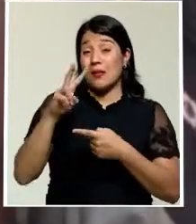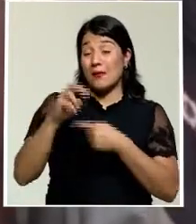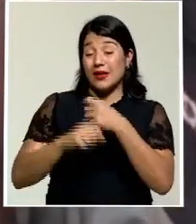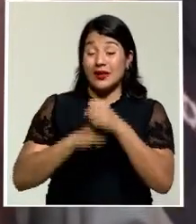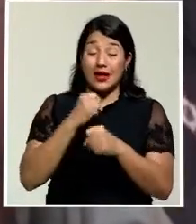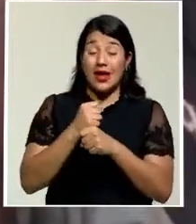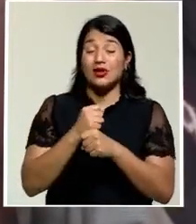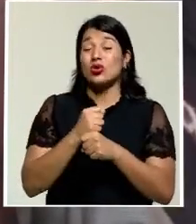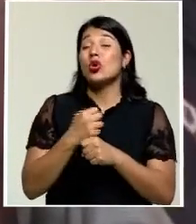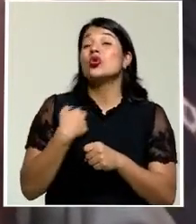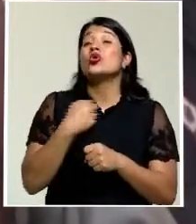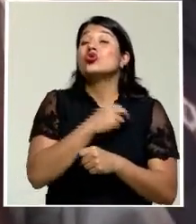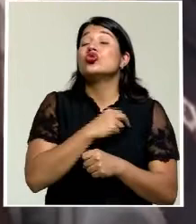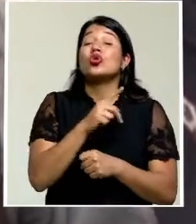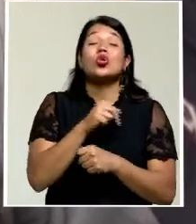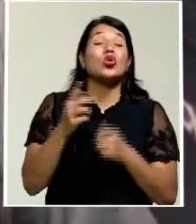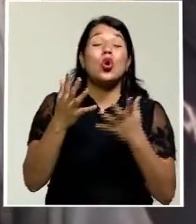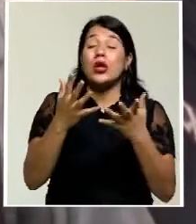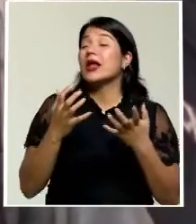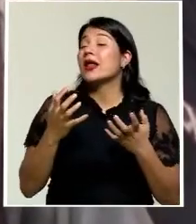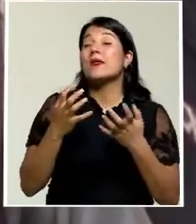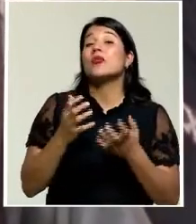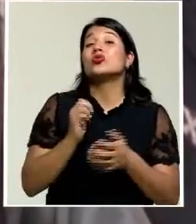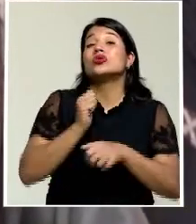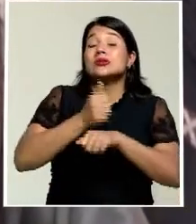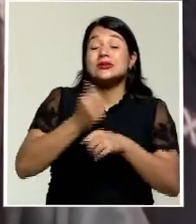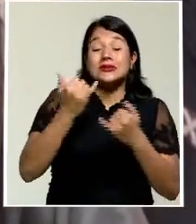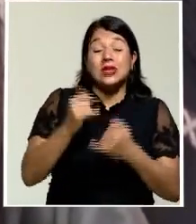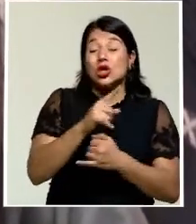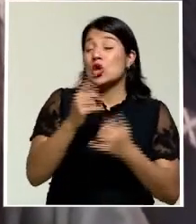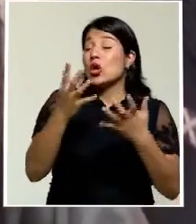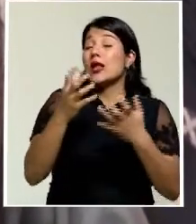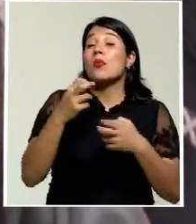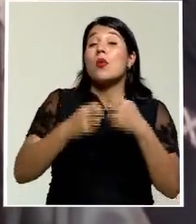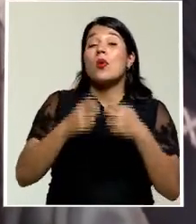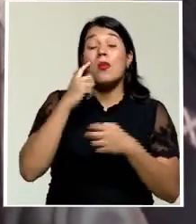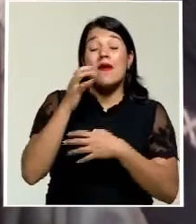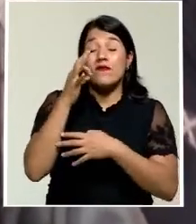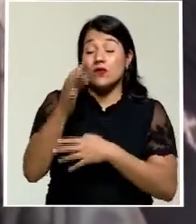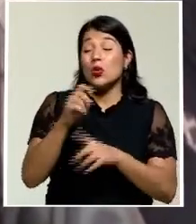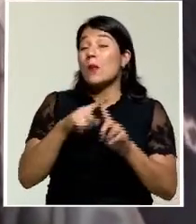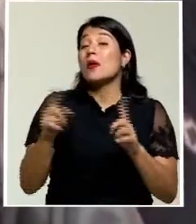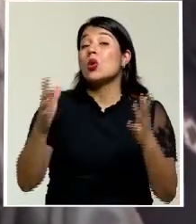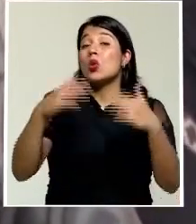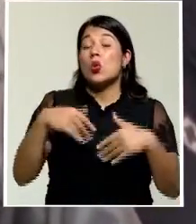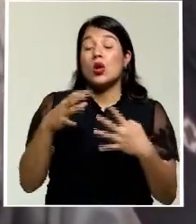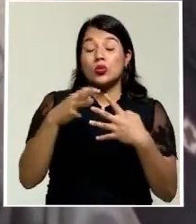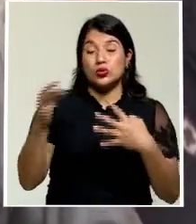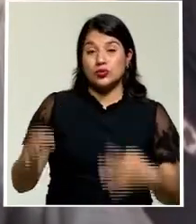opio y no queremos plantarlo porque no queremos afrontar problemas en el futuro, pero no tenemos opción.